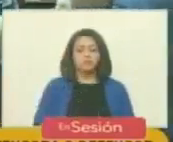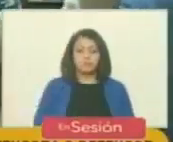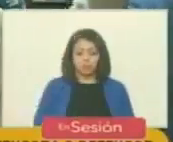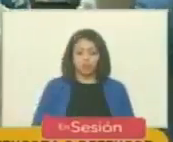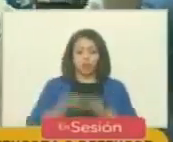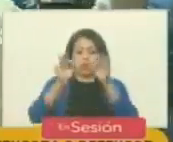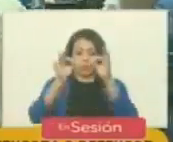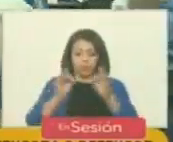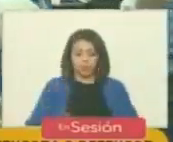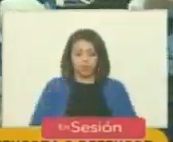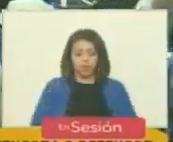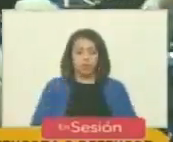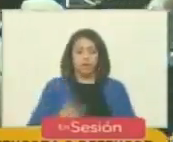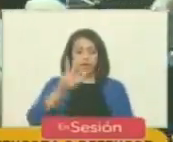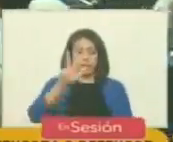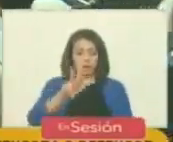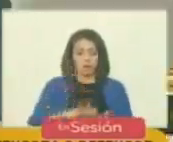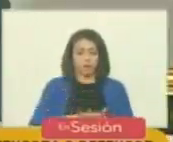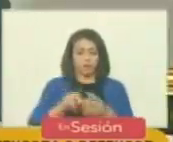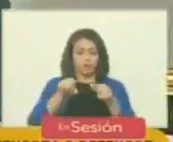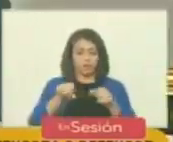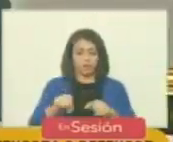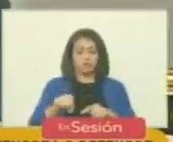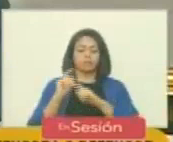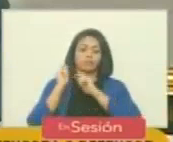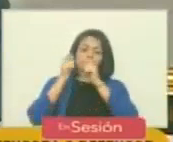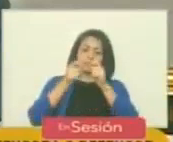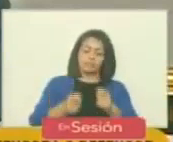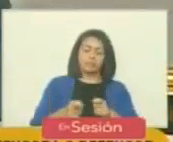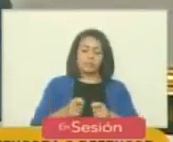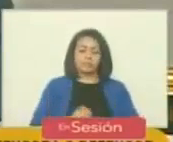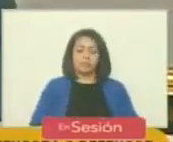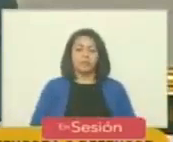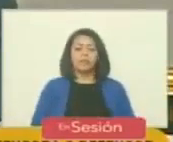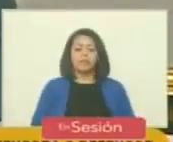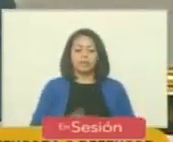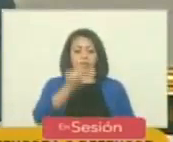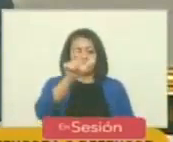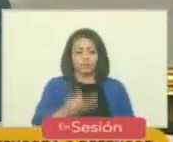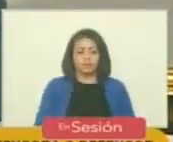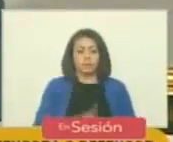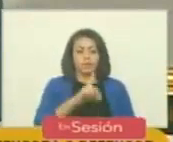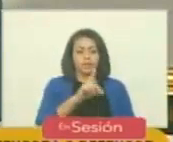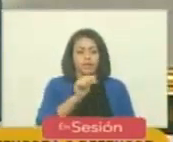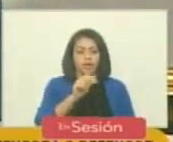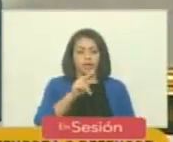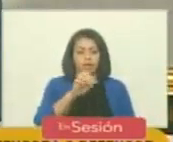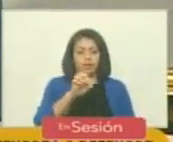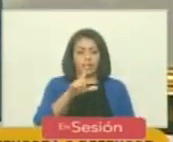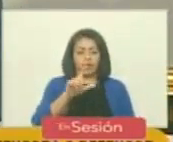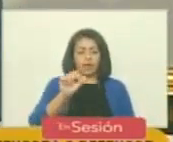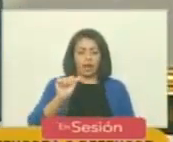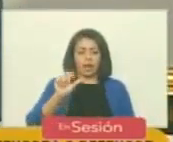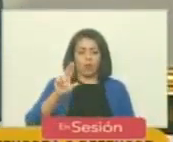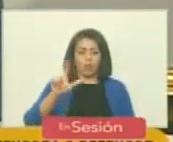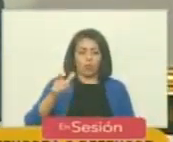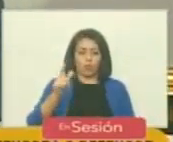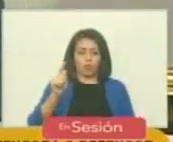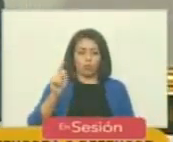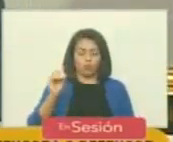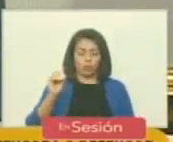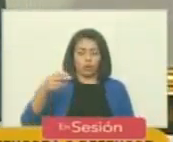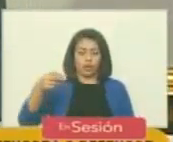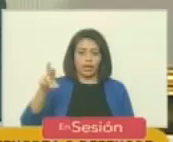declara aprobada la designación del ciudadano Daniel Augusto Ramírez